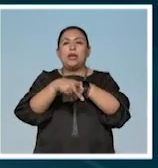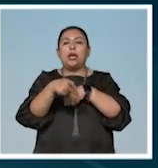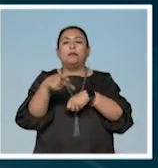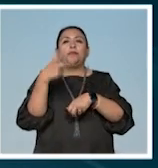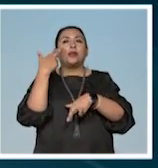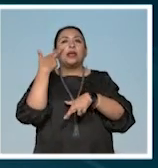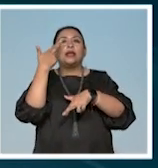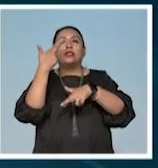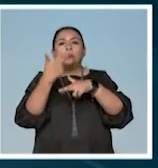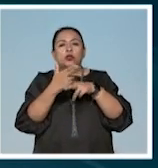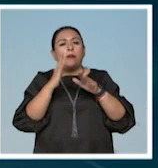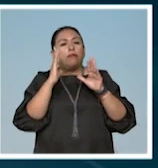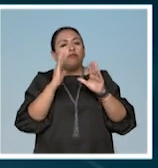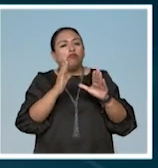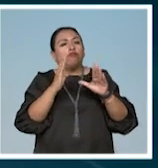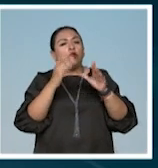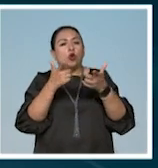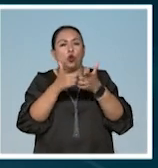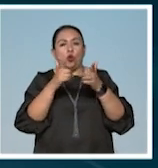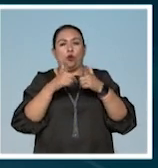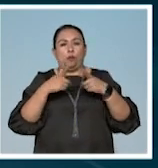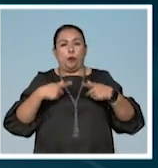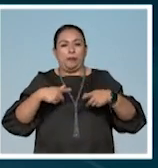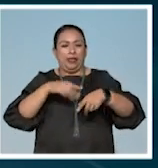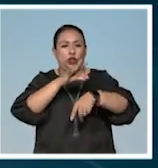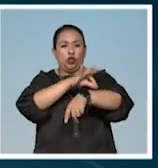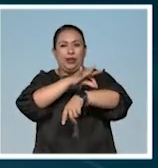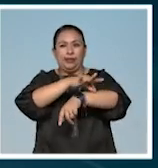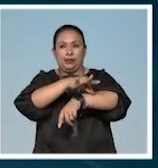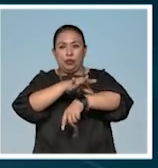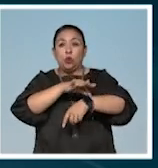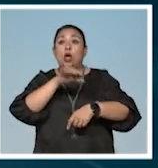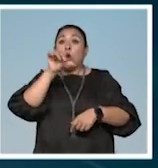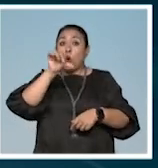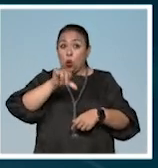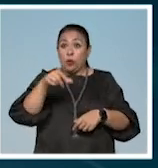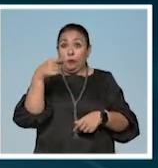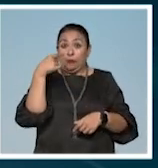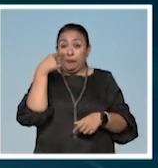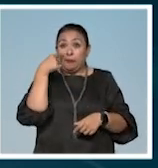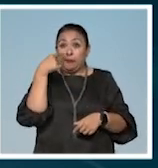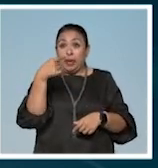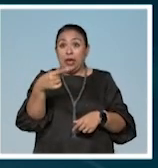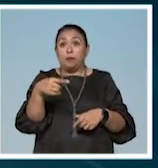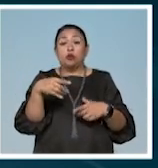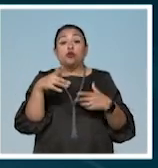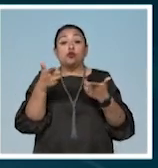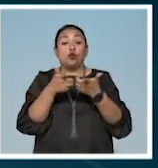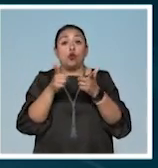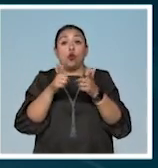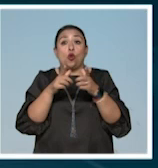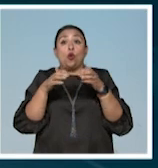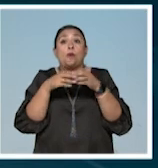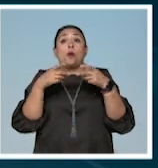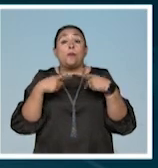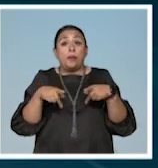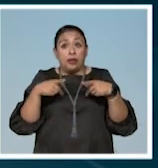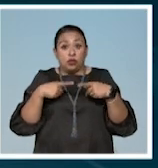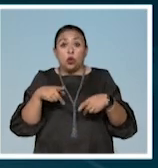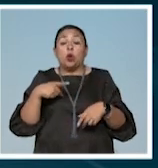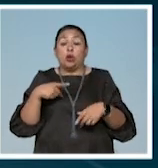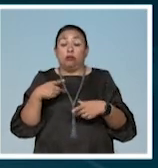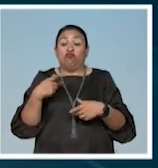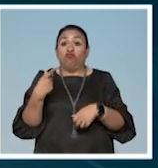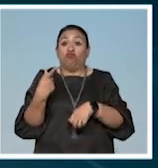de entrenar a un grupo de tatuadores que hoy estamos viendo que es una población que está en